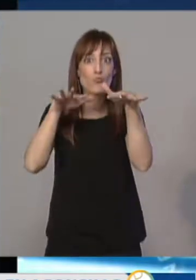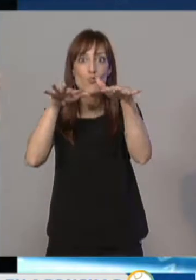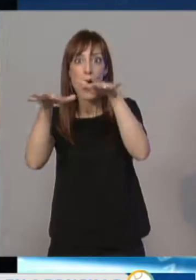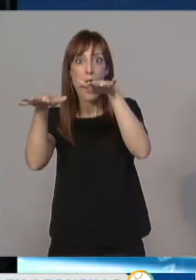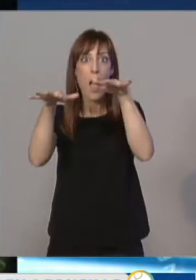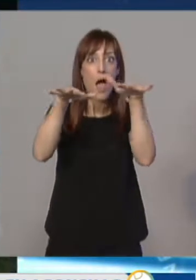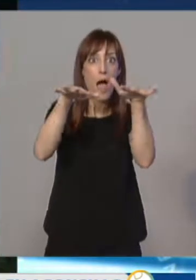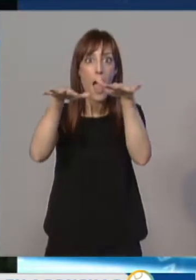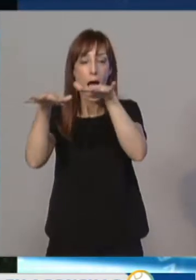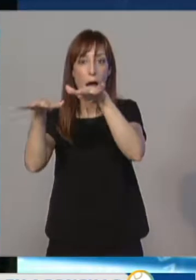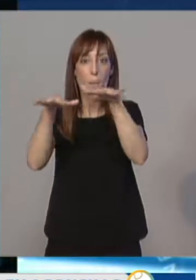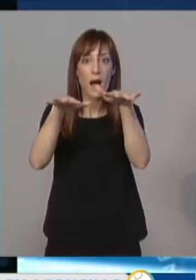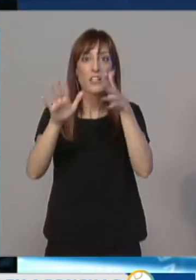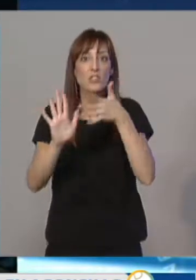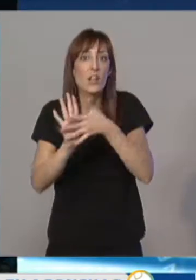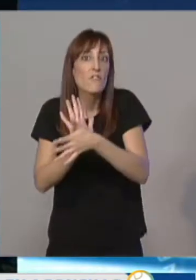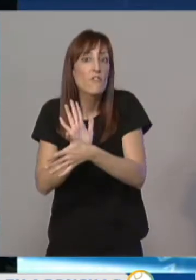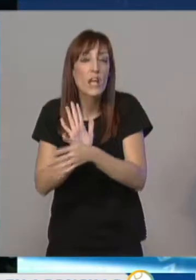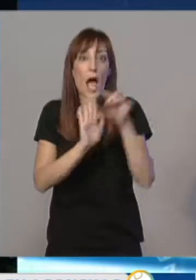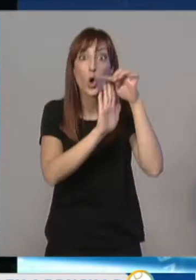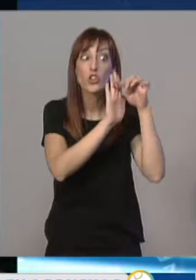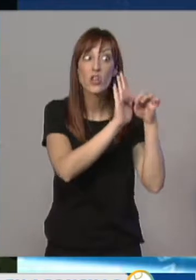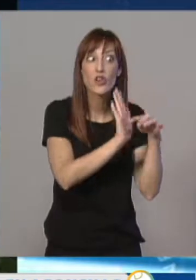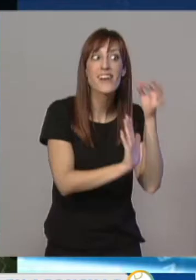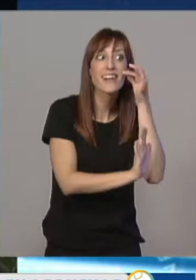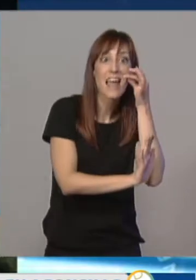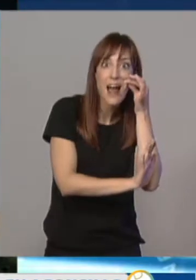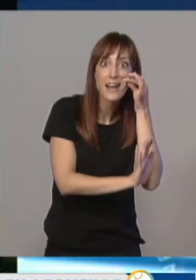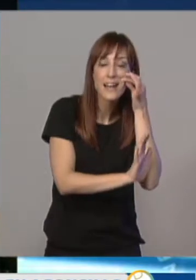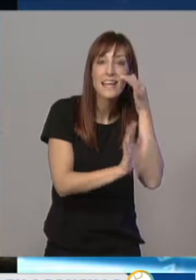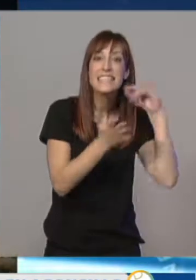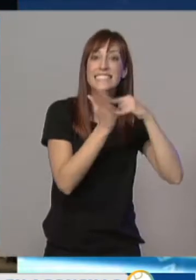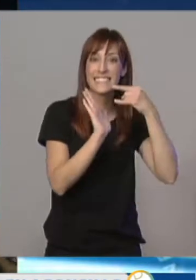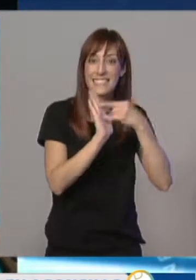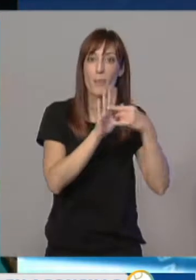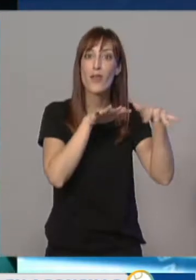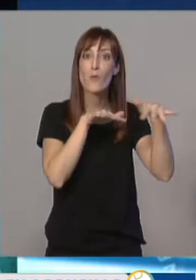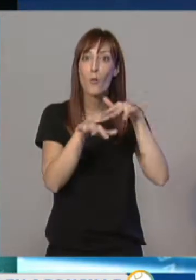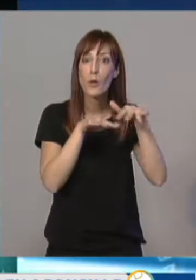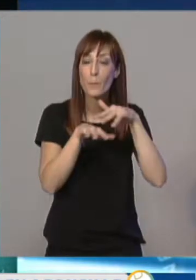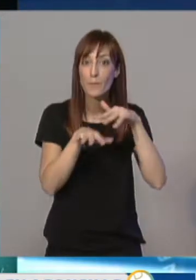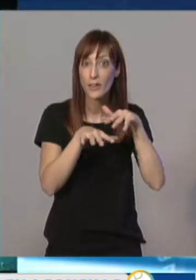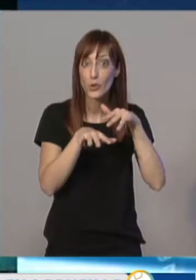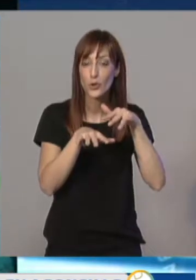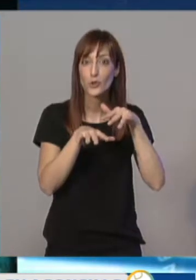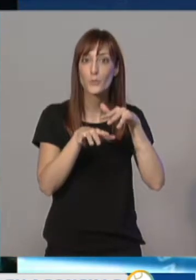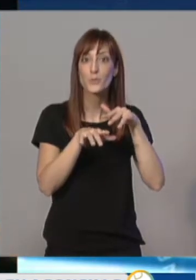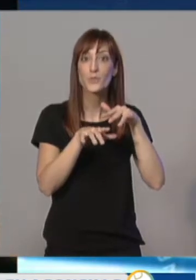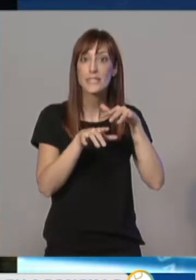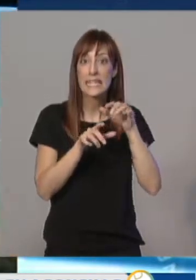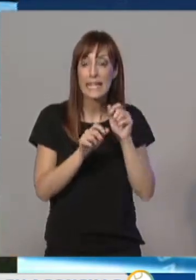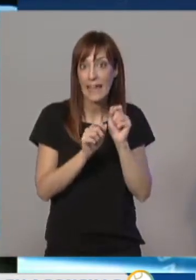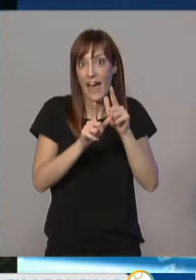condiciones reales, se consigue con otro sistema de movimientos. Este movimiento se llama el motion del helicóptero,